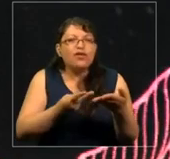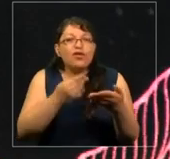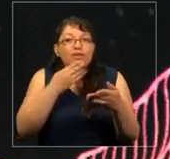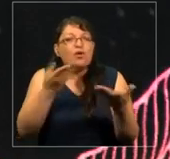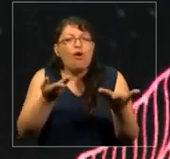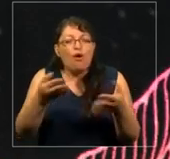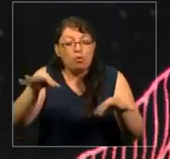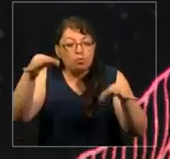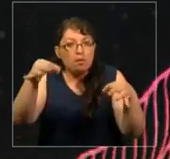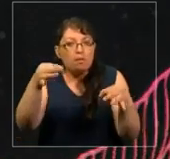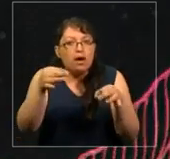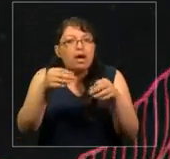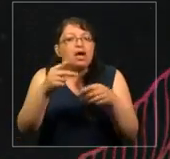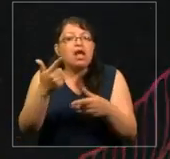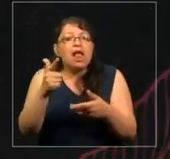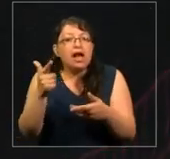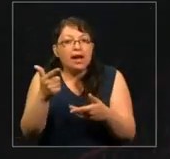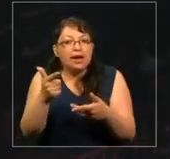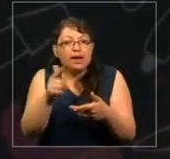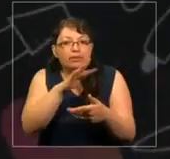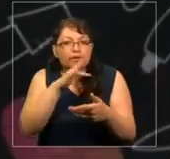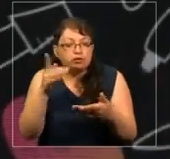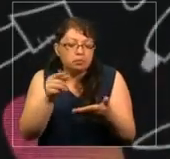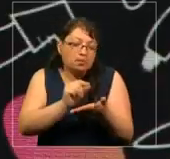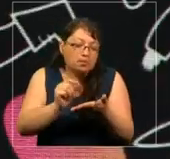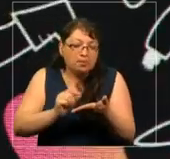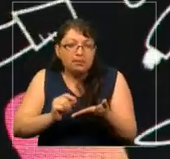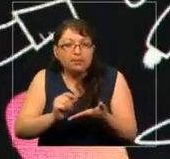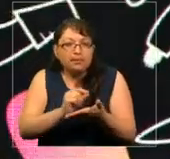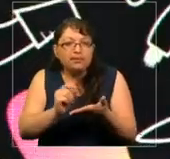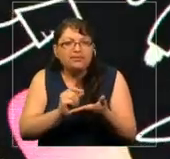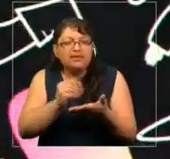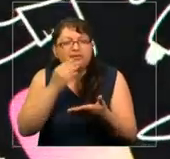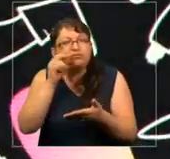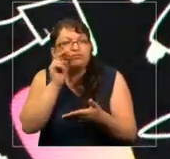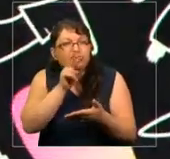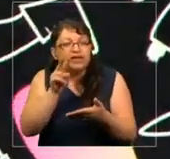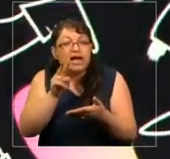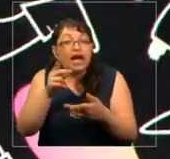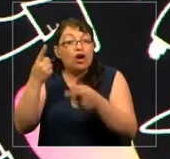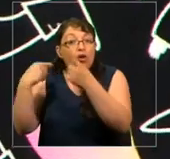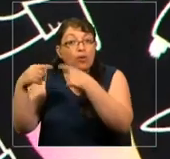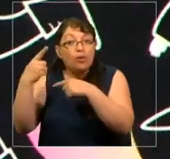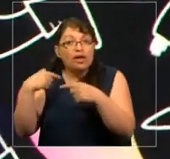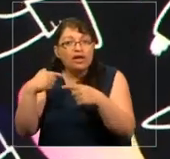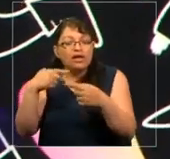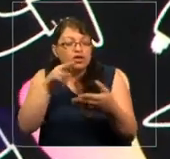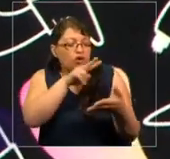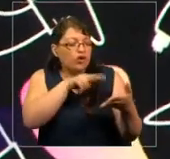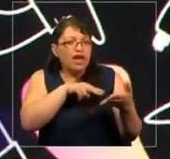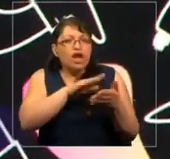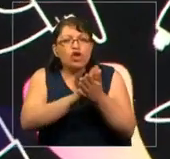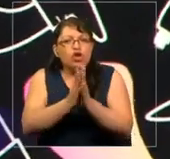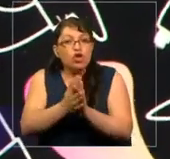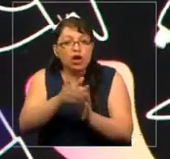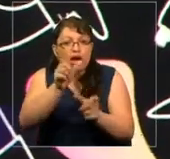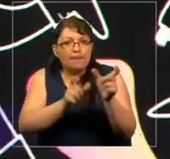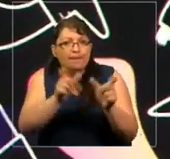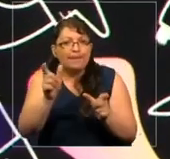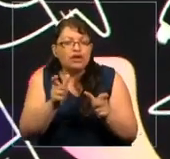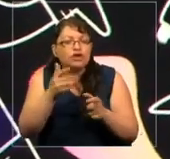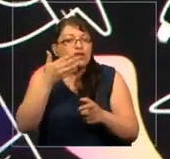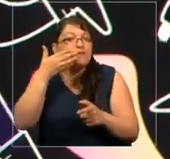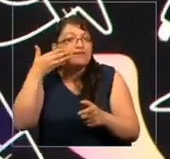y crayones y veía las historias que yo estaba leyendo. Todos los personajes eran blancos, ojos